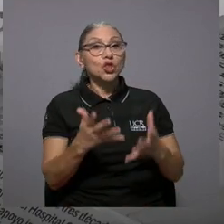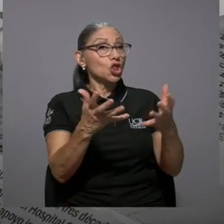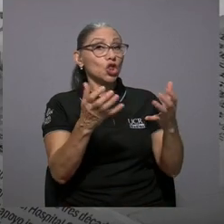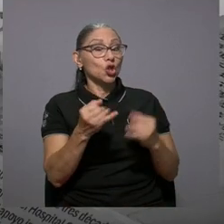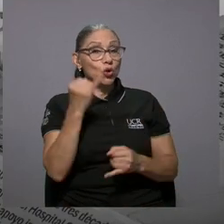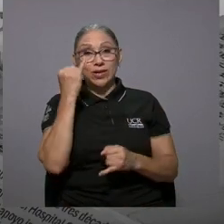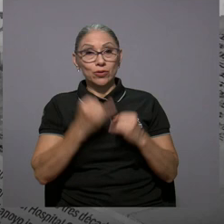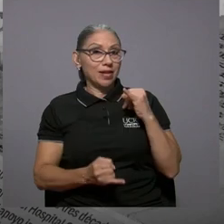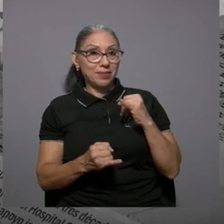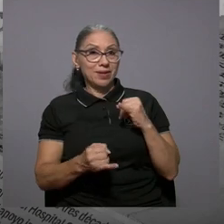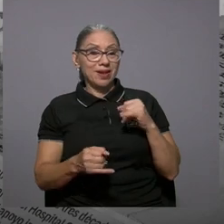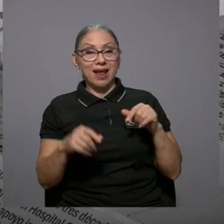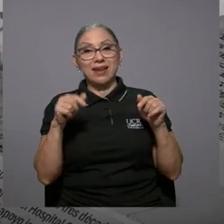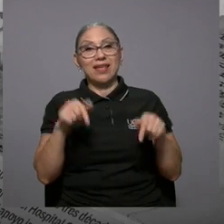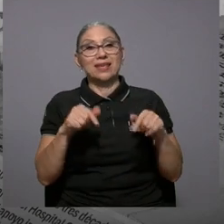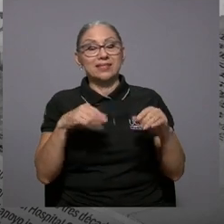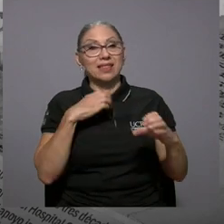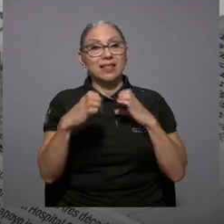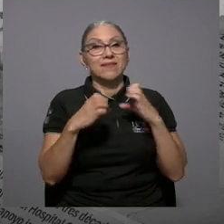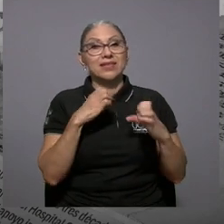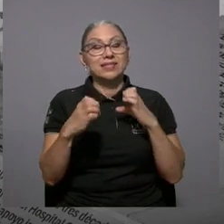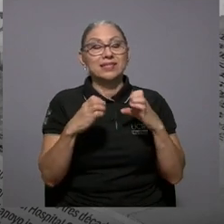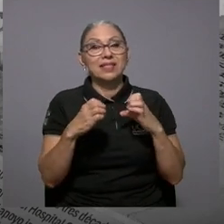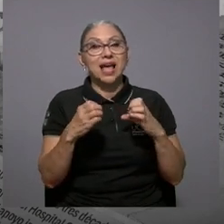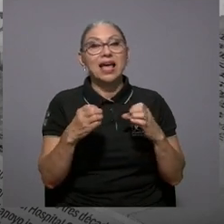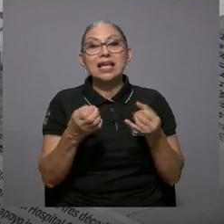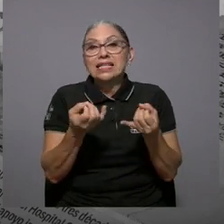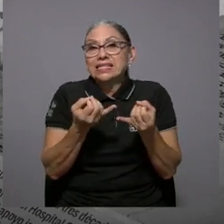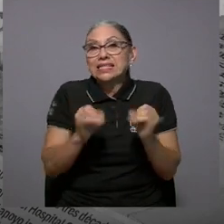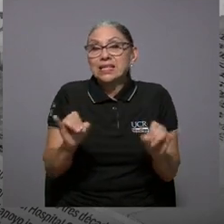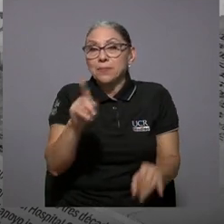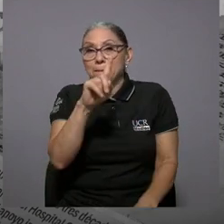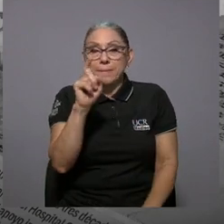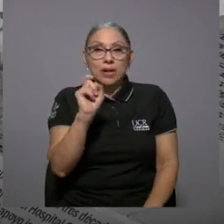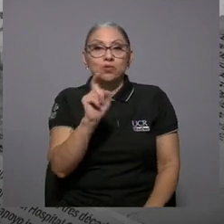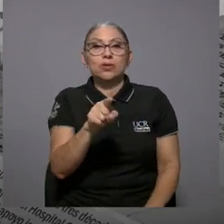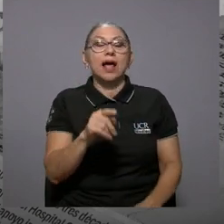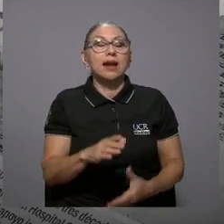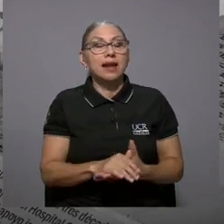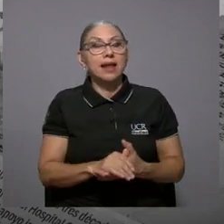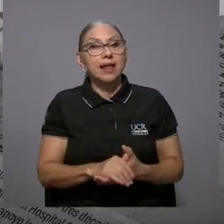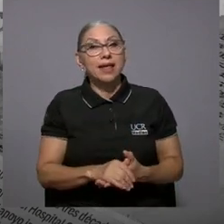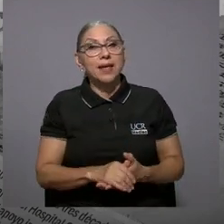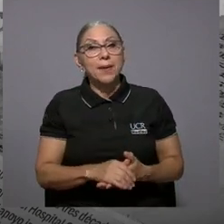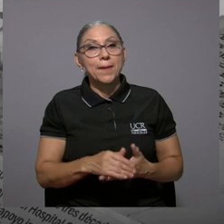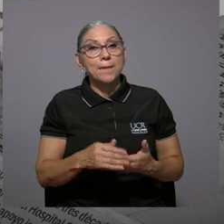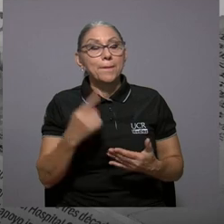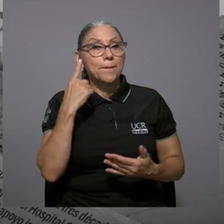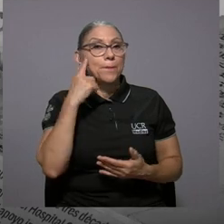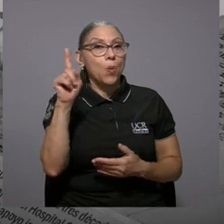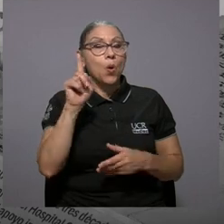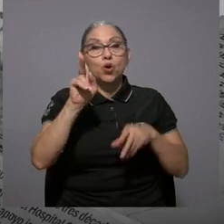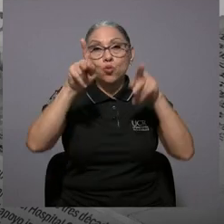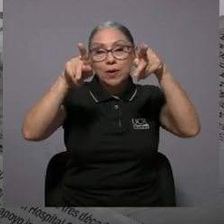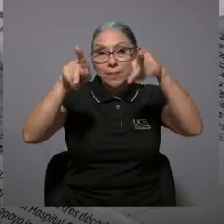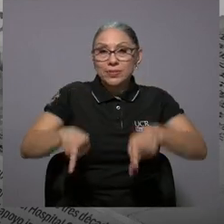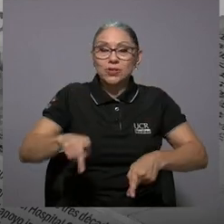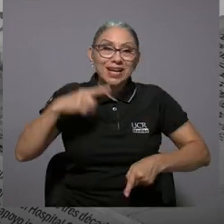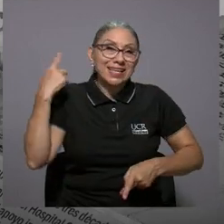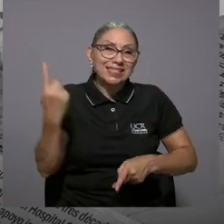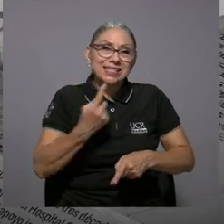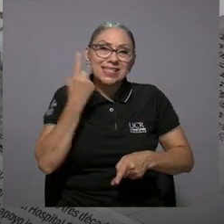no terminar esta que no lleguemos al final de esta entrevista sin preguntarle por